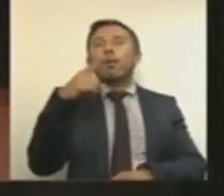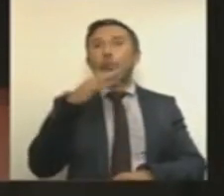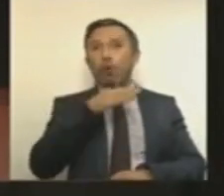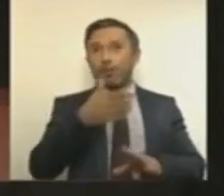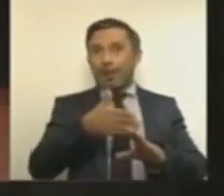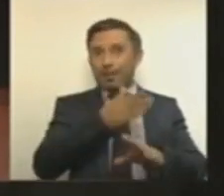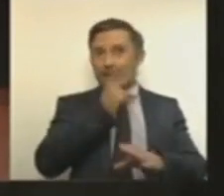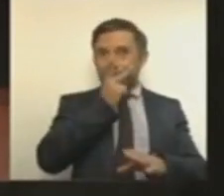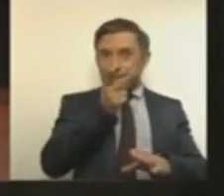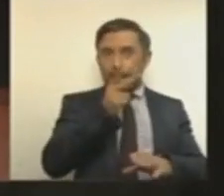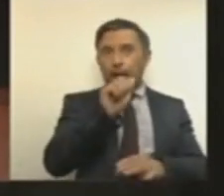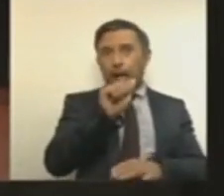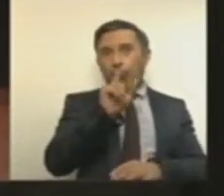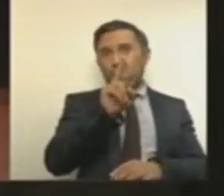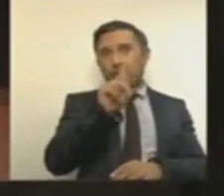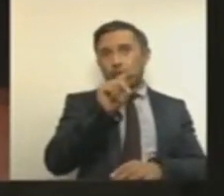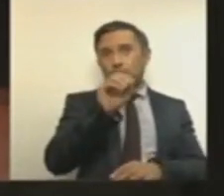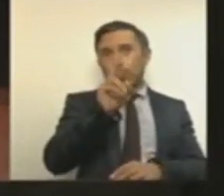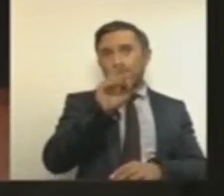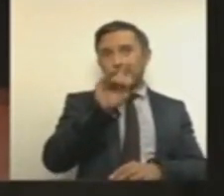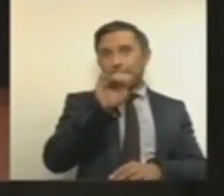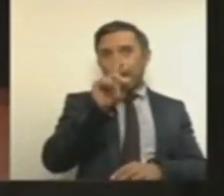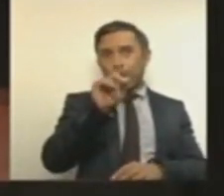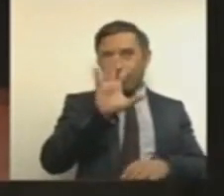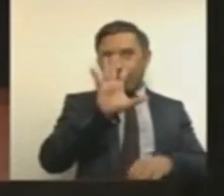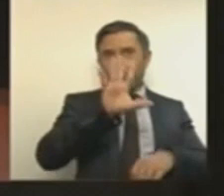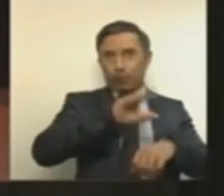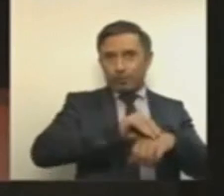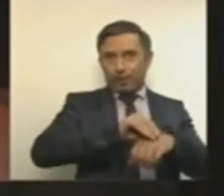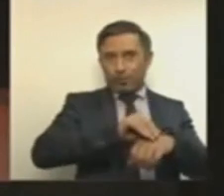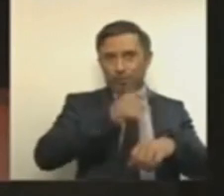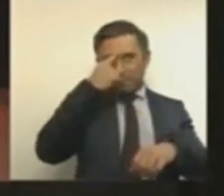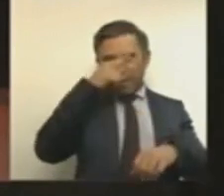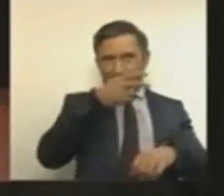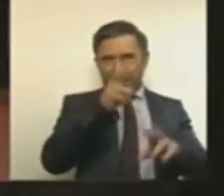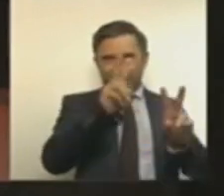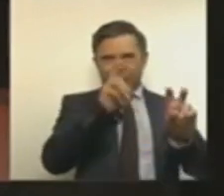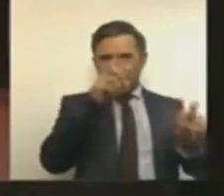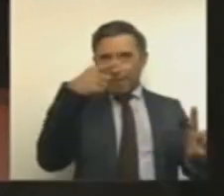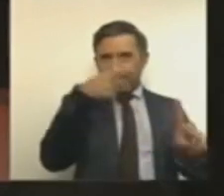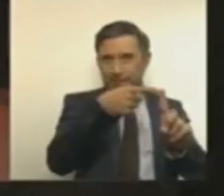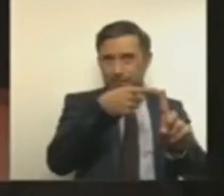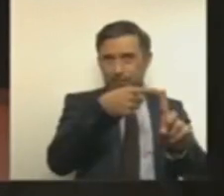autorizados para tal fin como se